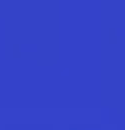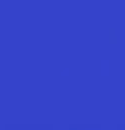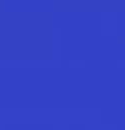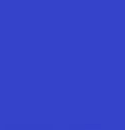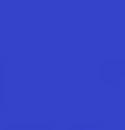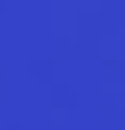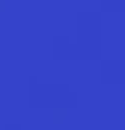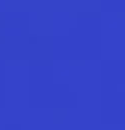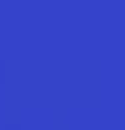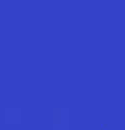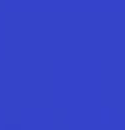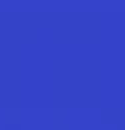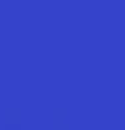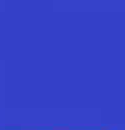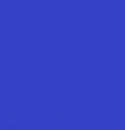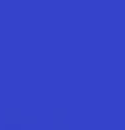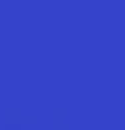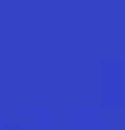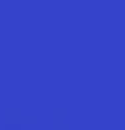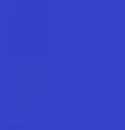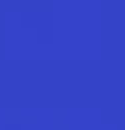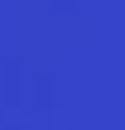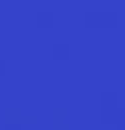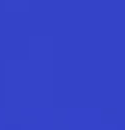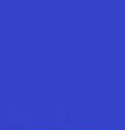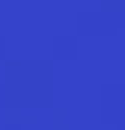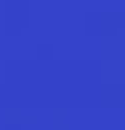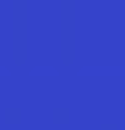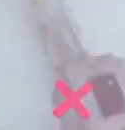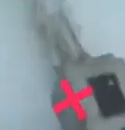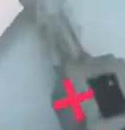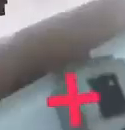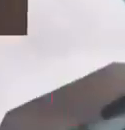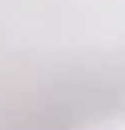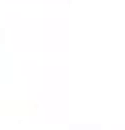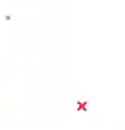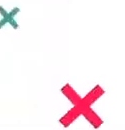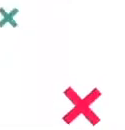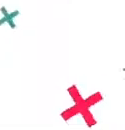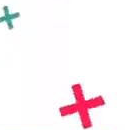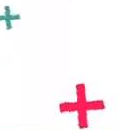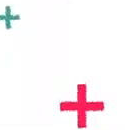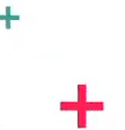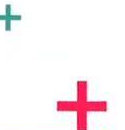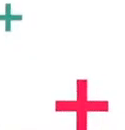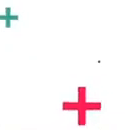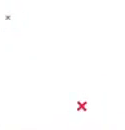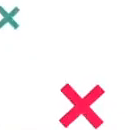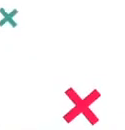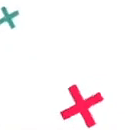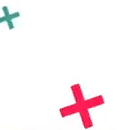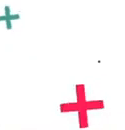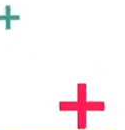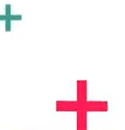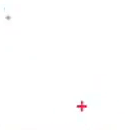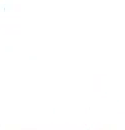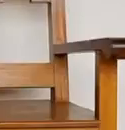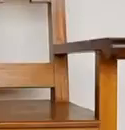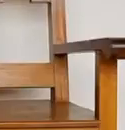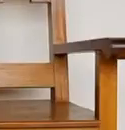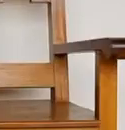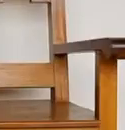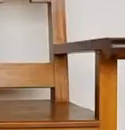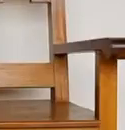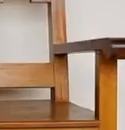el próximo capítulo de ¿Por qué somos